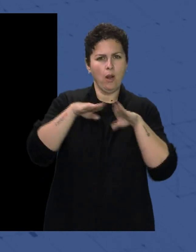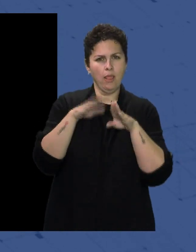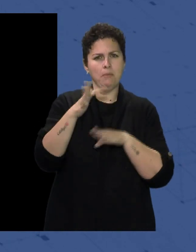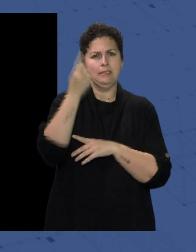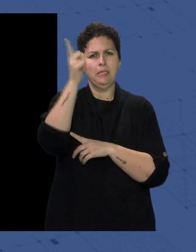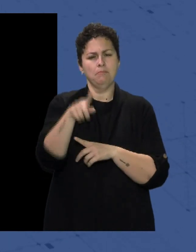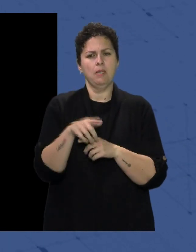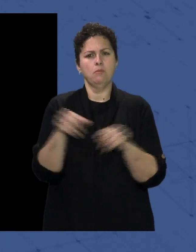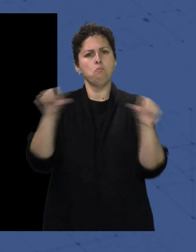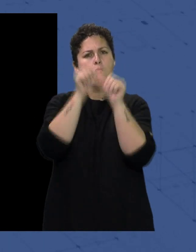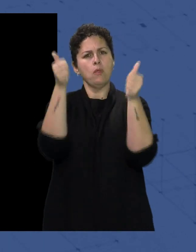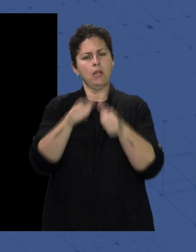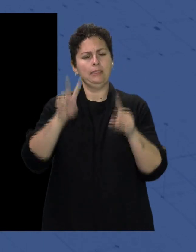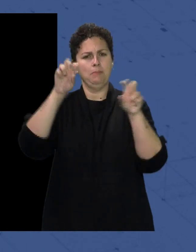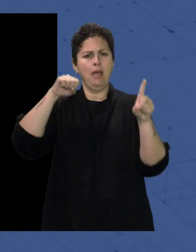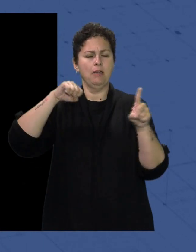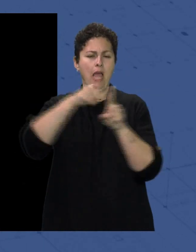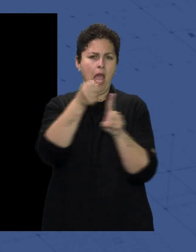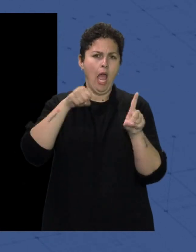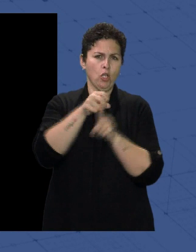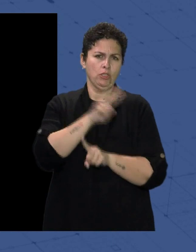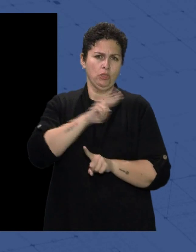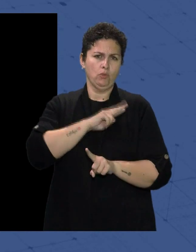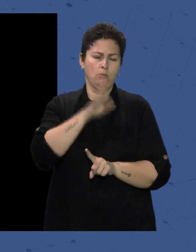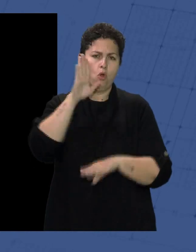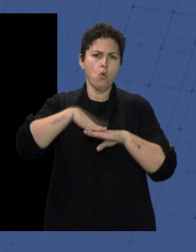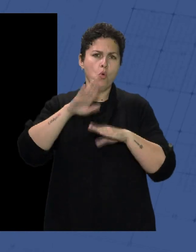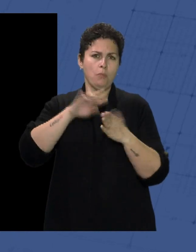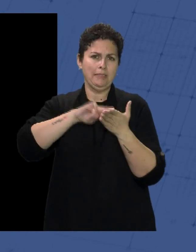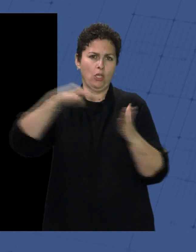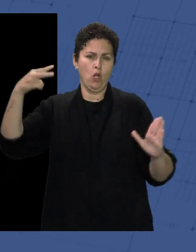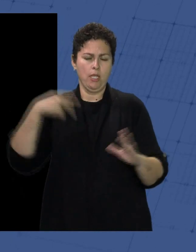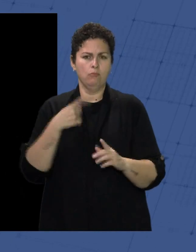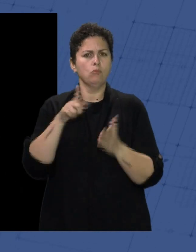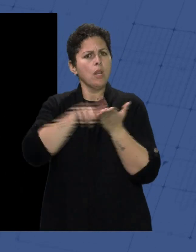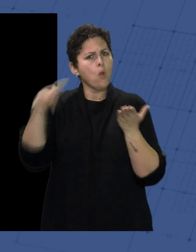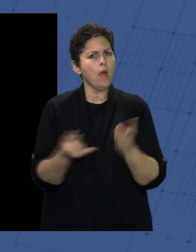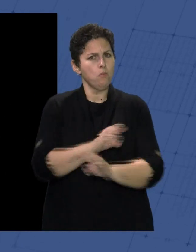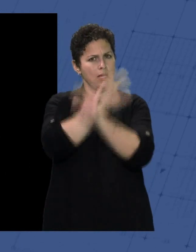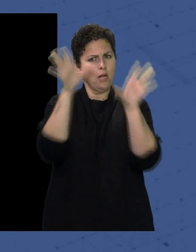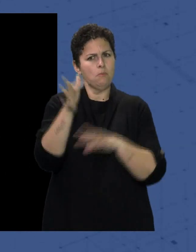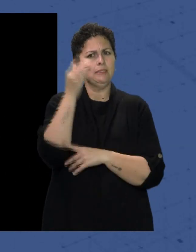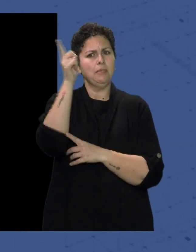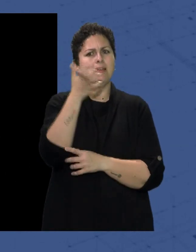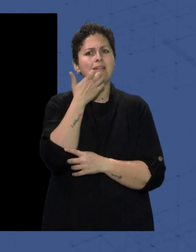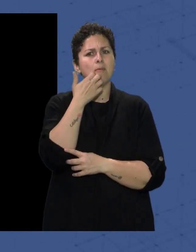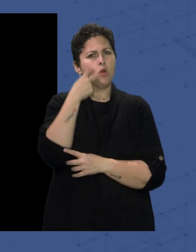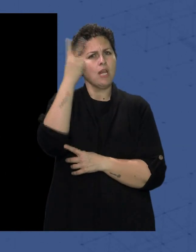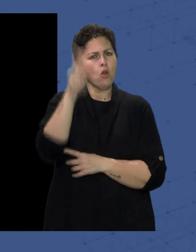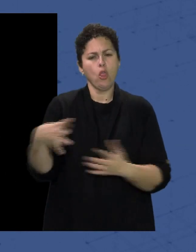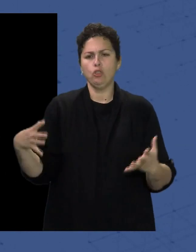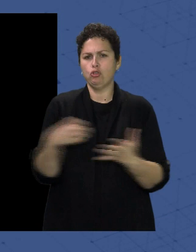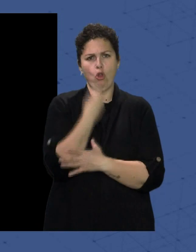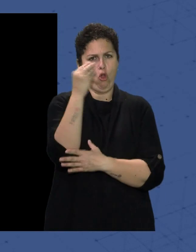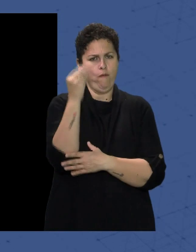modalidades Del acoso sexual A través de las tecnologías En un lenguaje claro Y con un ejemplo Reconocible Para todos los